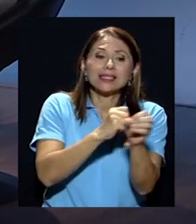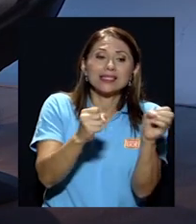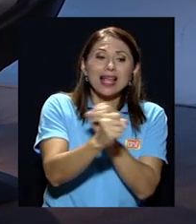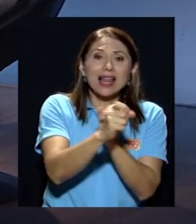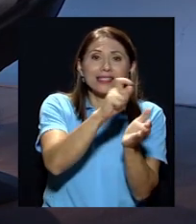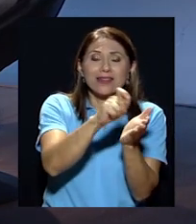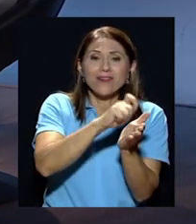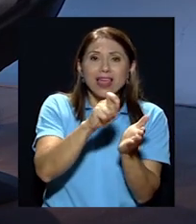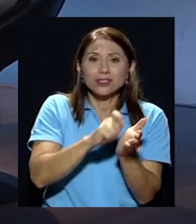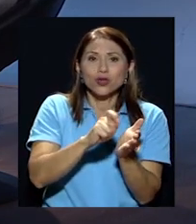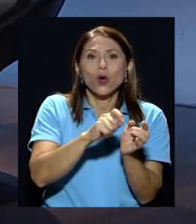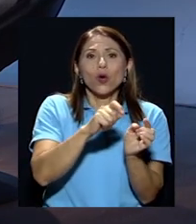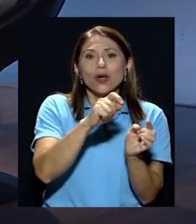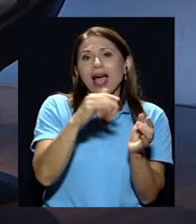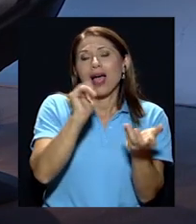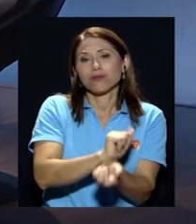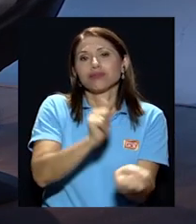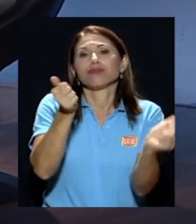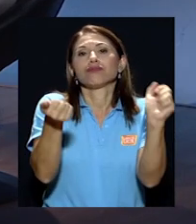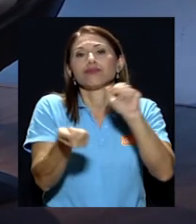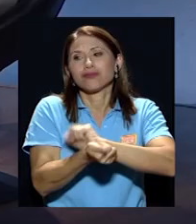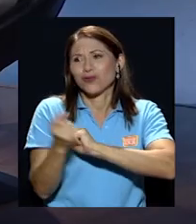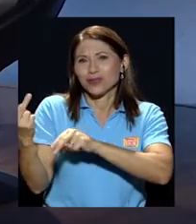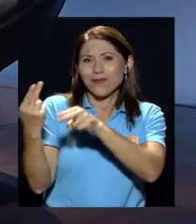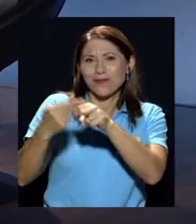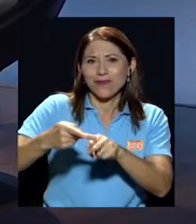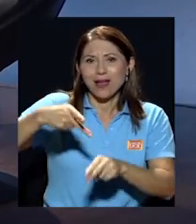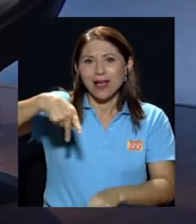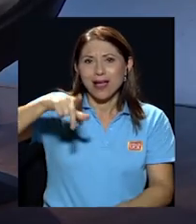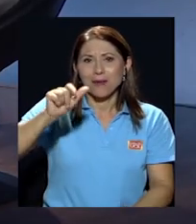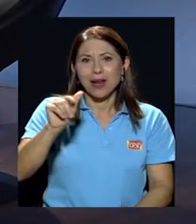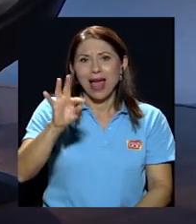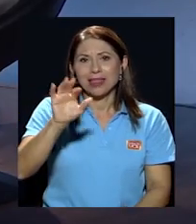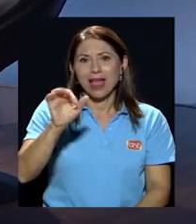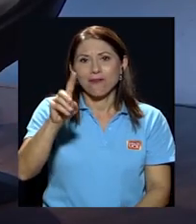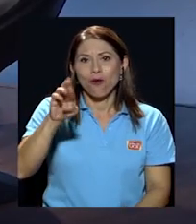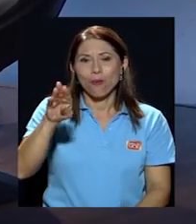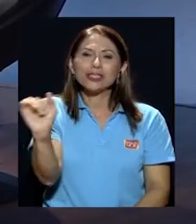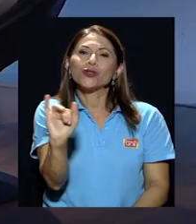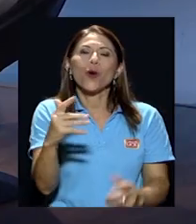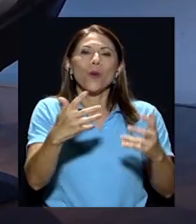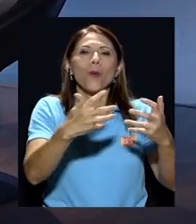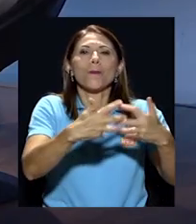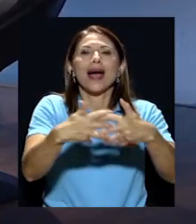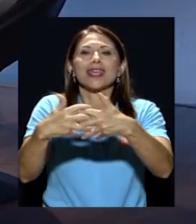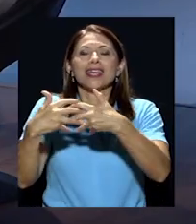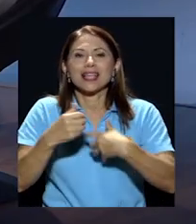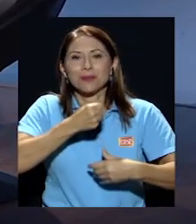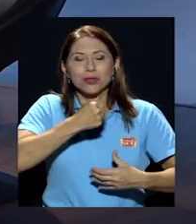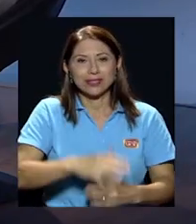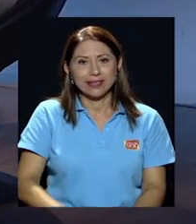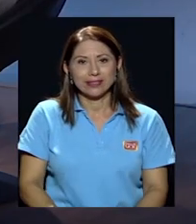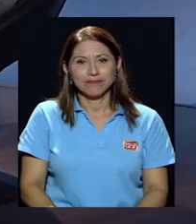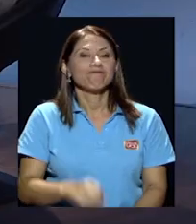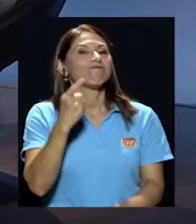lo que usted de algún modo llama plataformas que son maquilas periodísticas correcto pero entonces perdón Marlon el problema